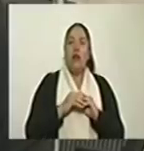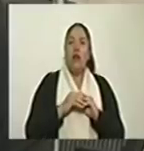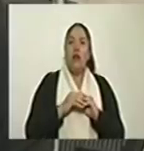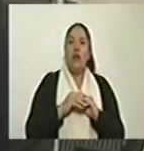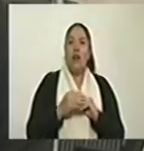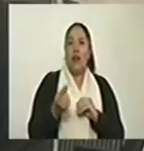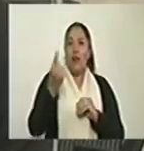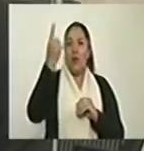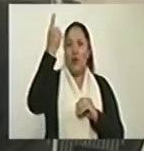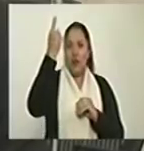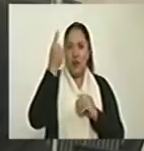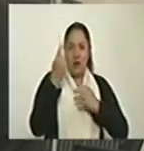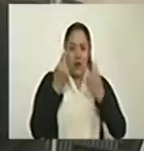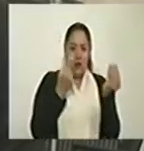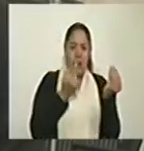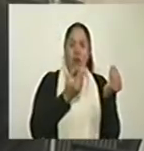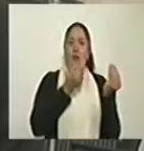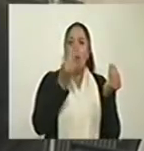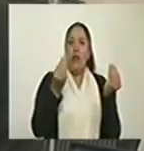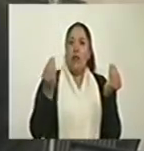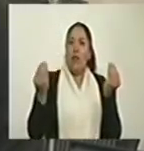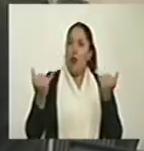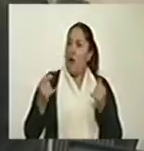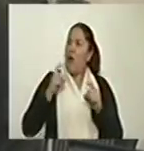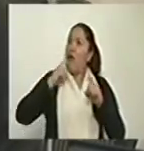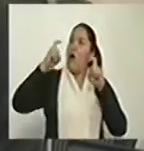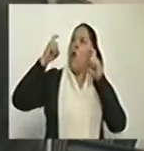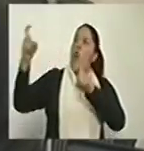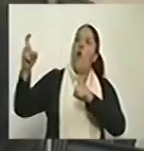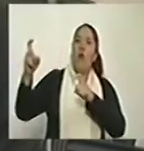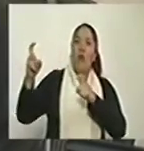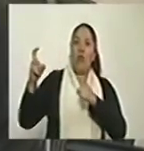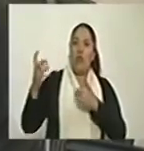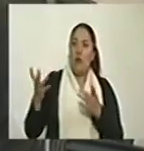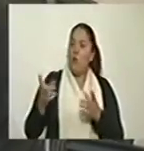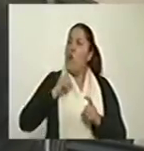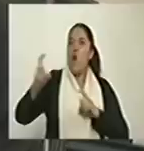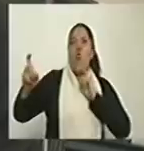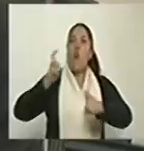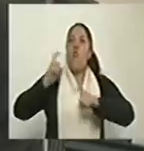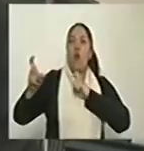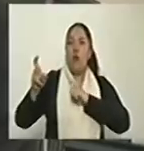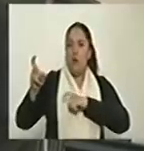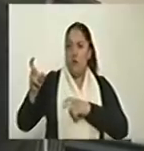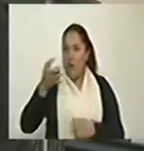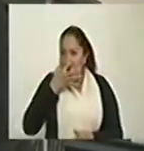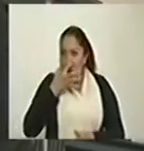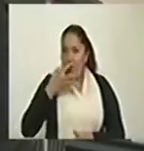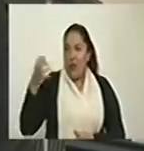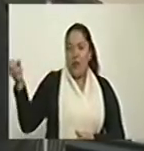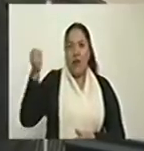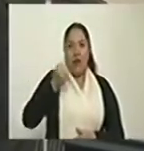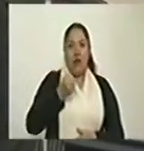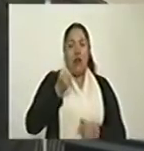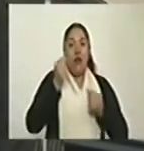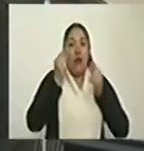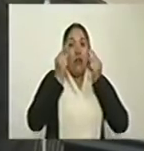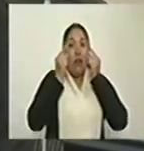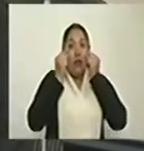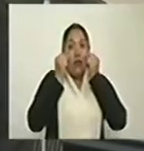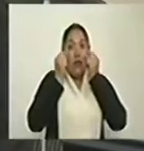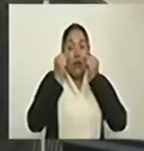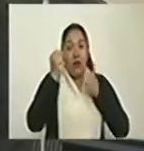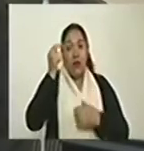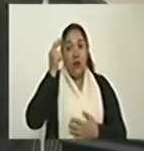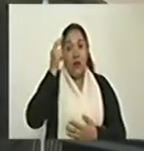política a la que tanto odian, señalan y rechazan. Porque fue Santos que es élite política